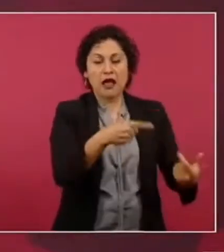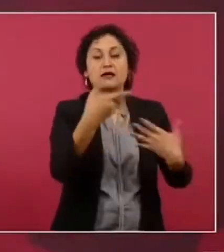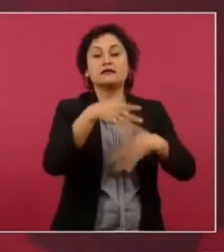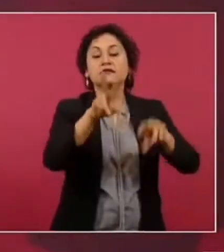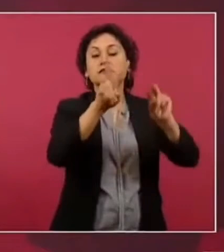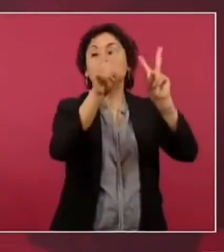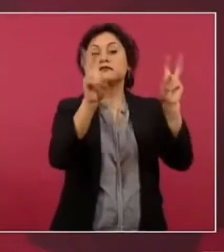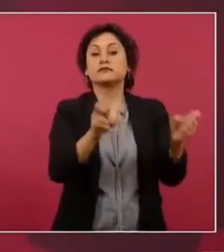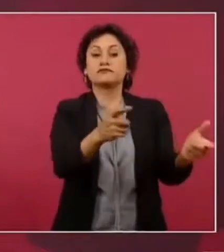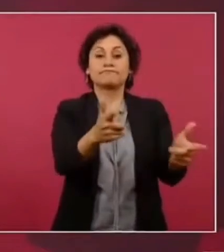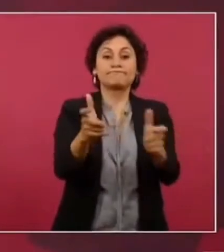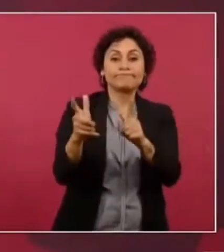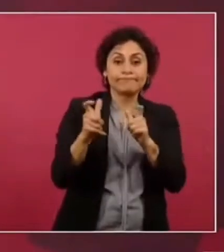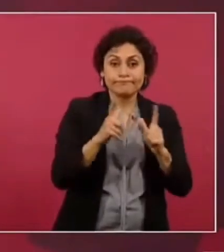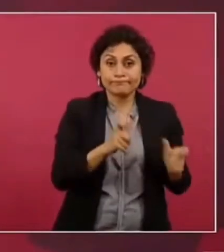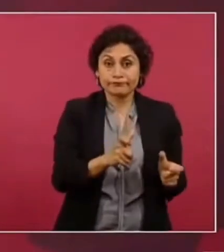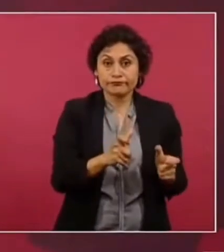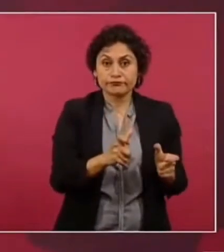ametralladoras